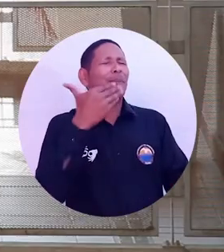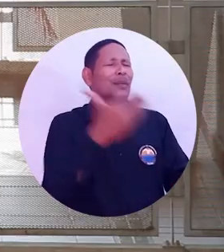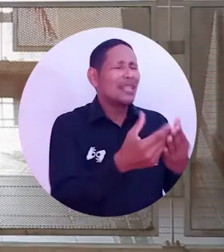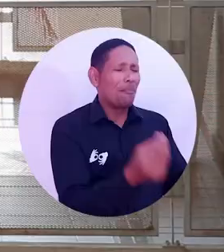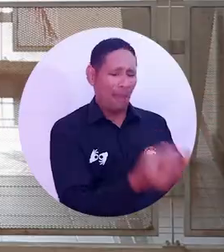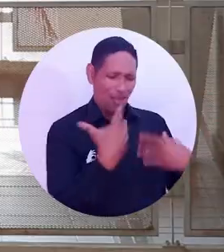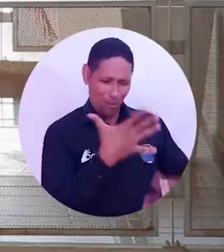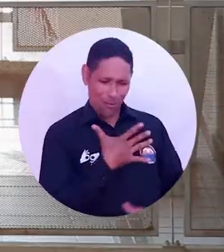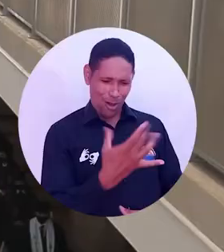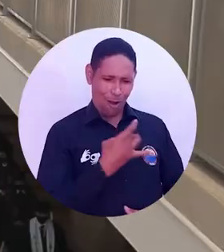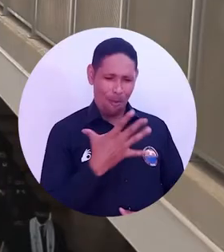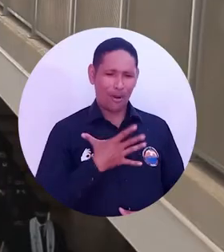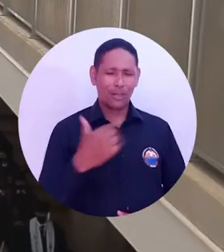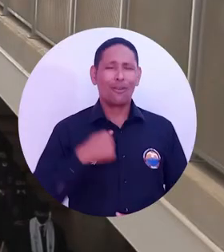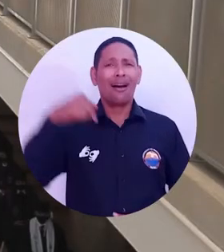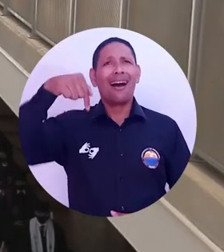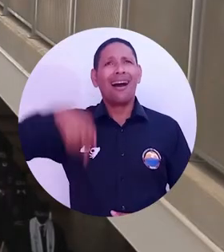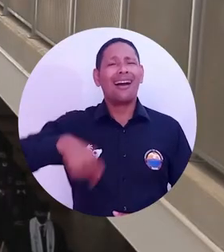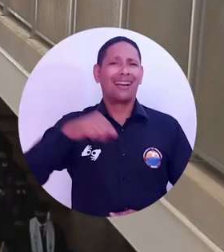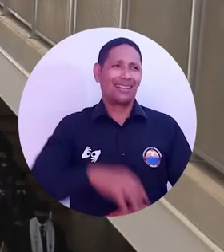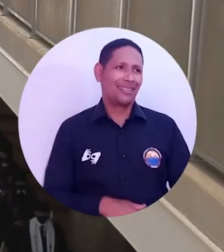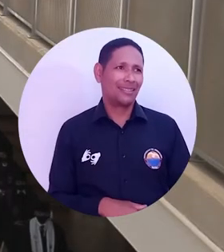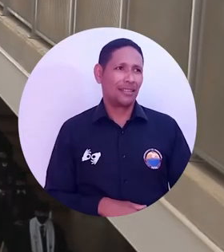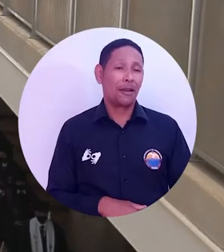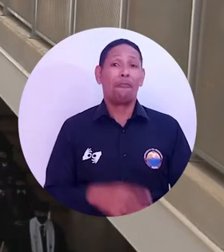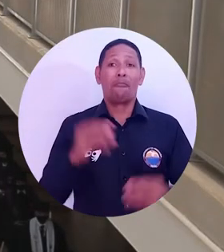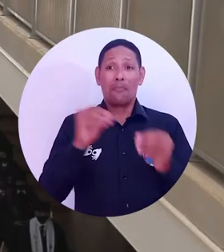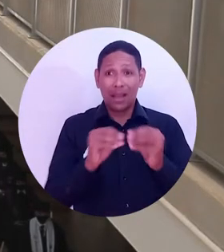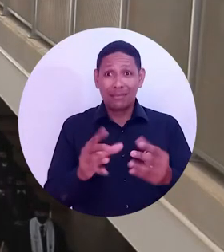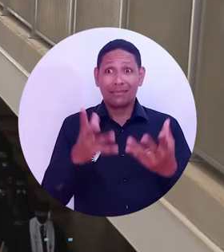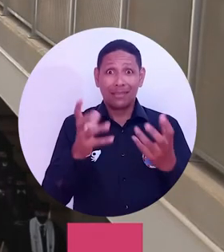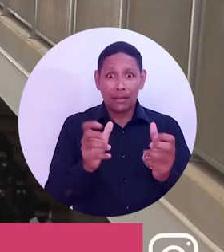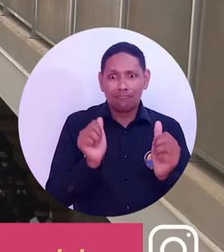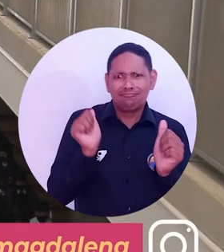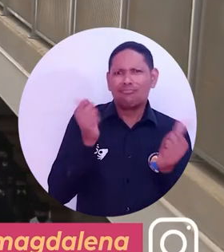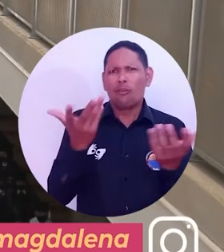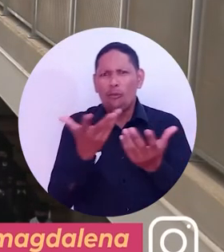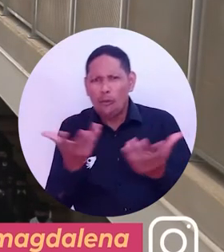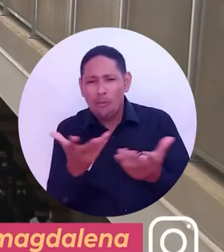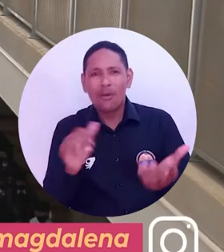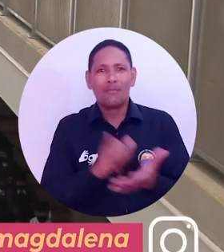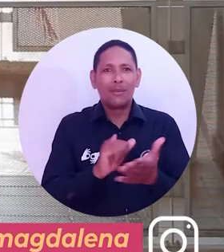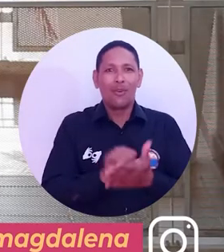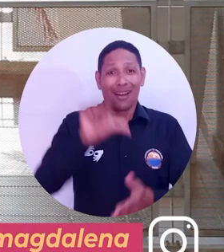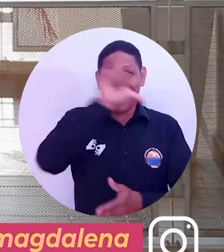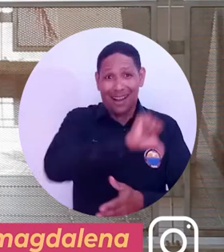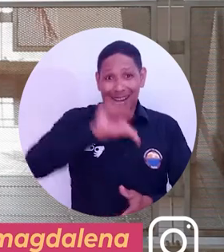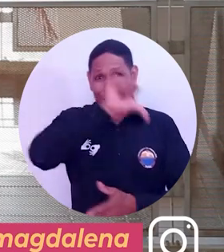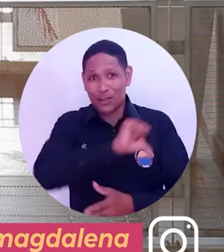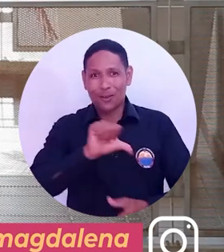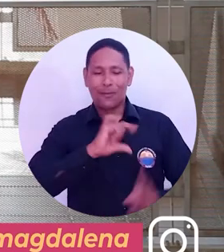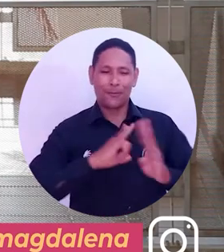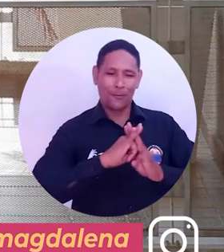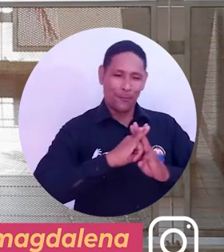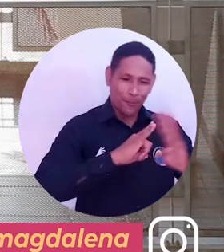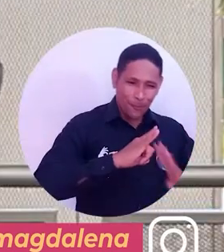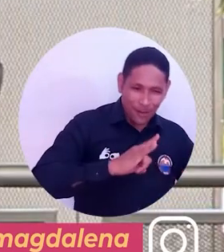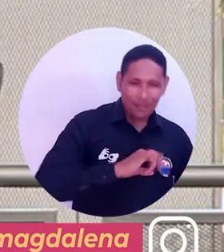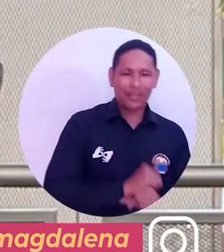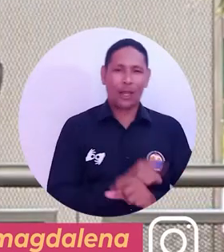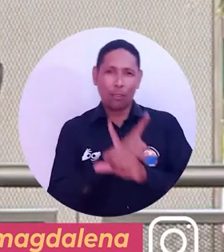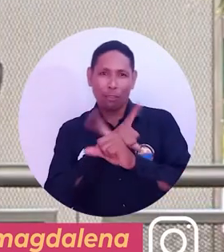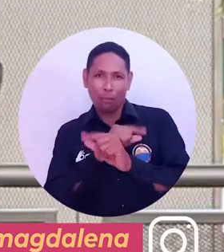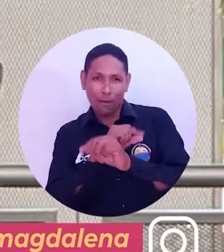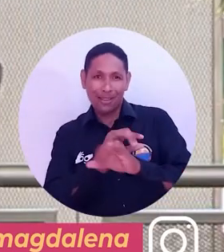de cumplir mis sueños. Por último, les recuerdo seguirnos en nuestras redes institucionales, arroba unimagdalena para Instagram y Twitter,